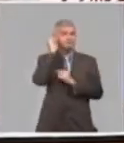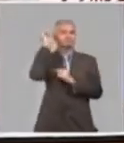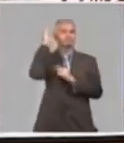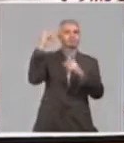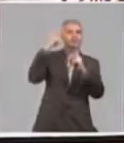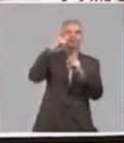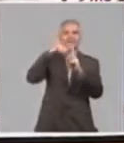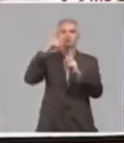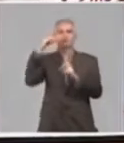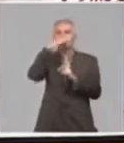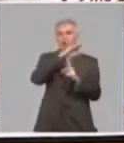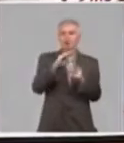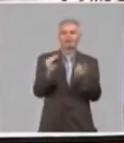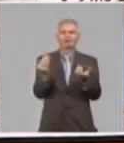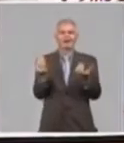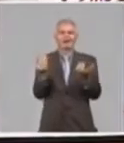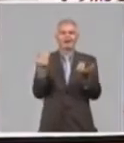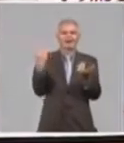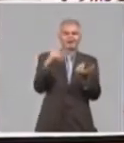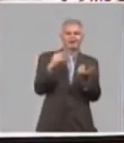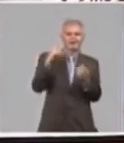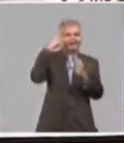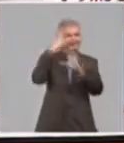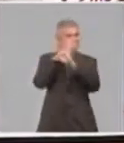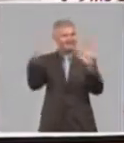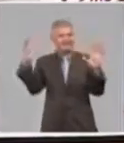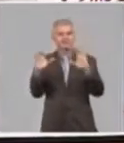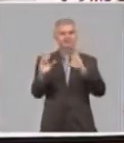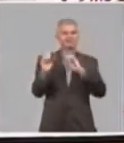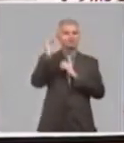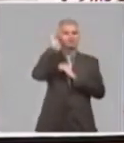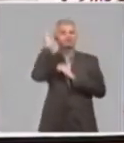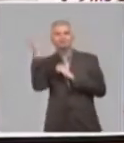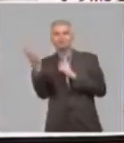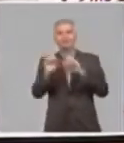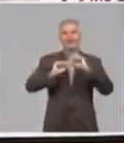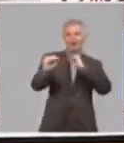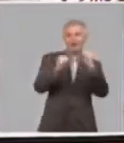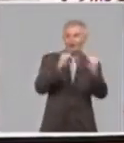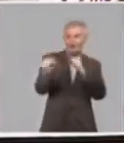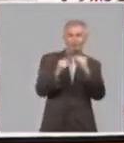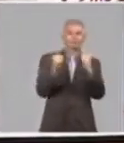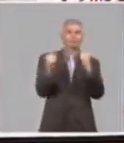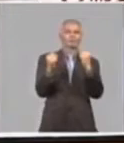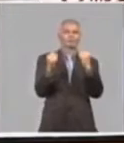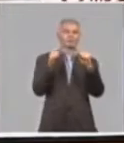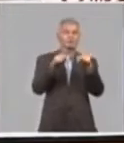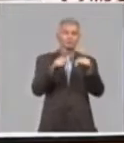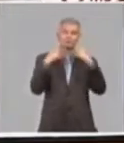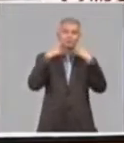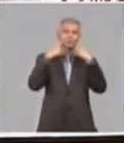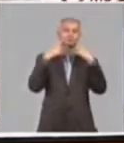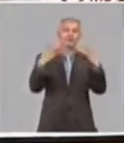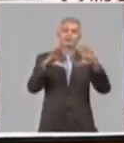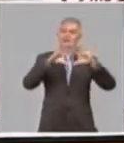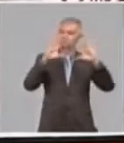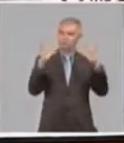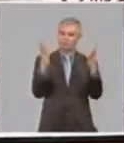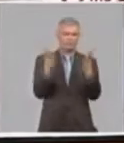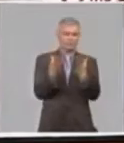aplicar la ciencia, ser creativos, el ahorro, que se dijo ahorita, fundamental en todo